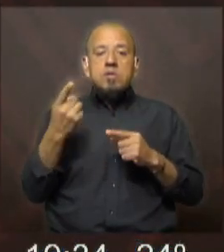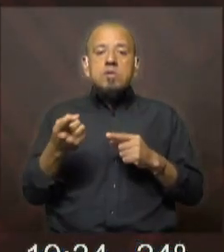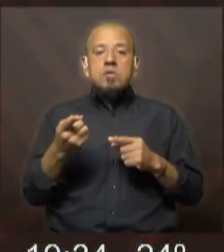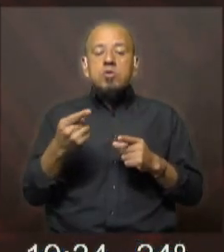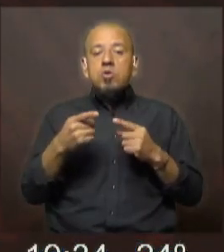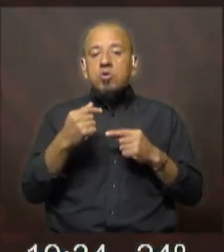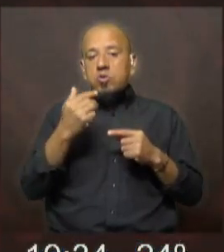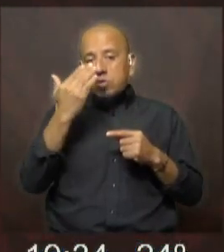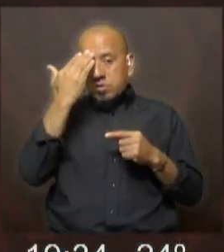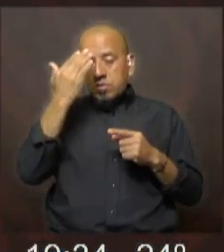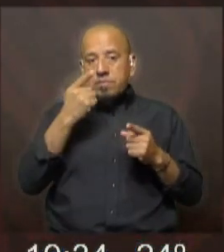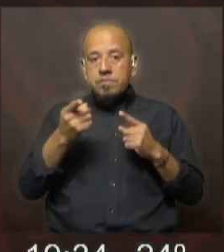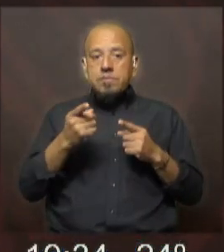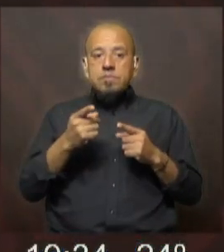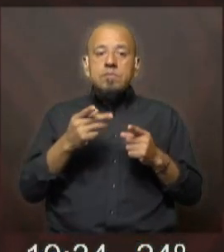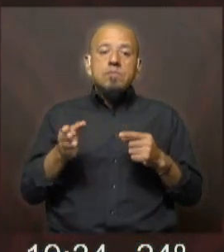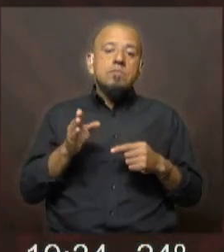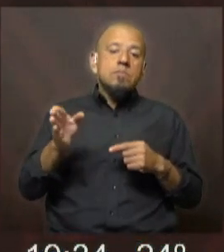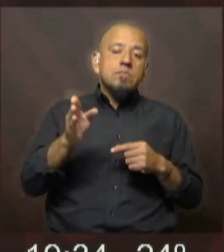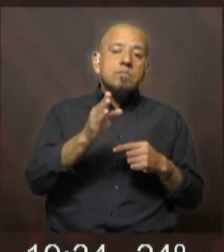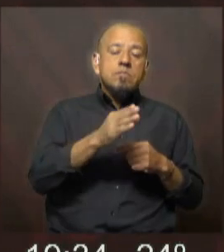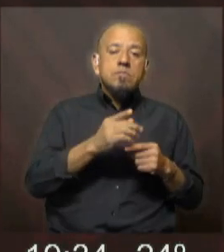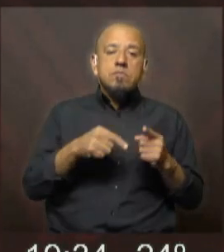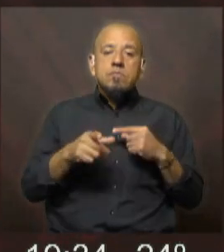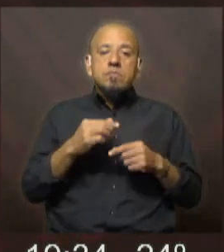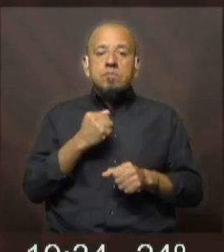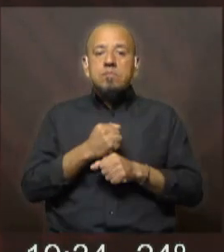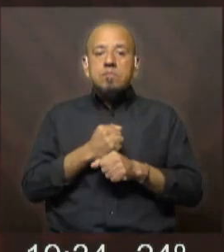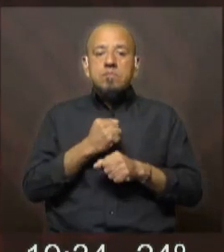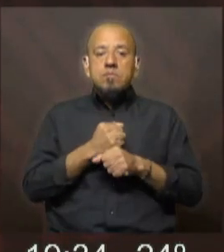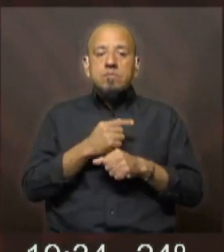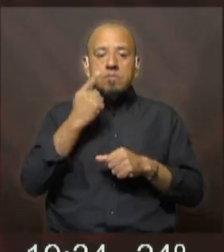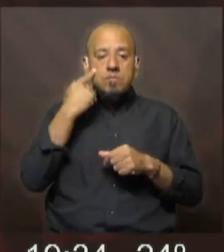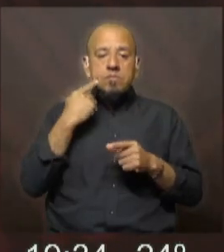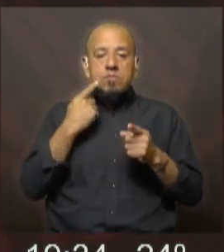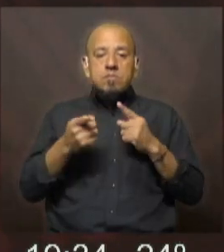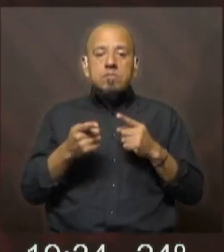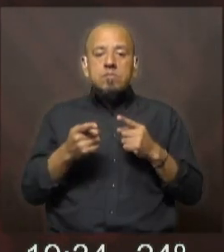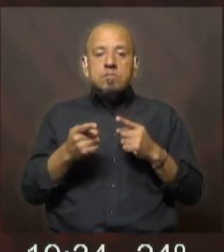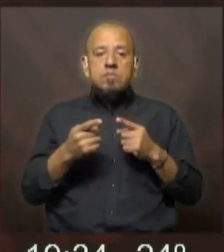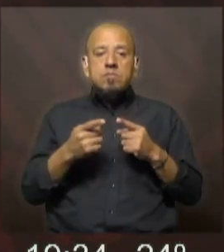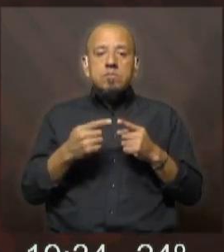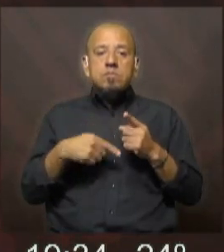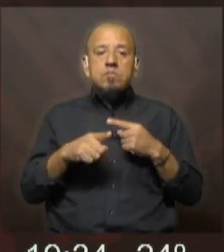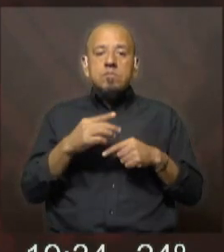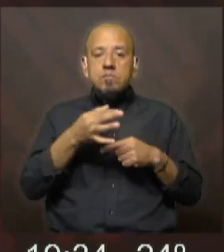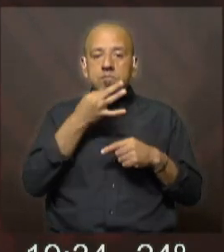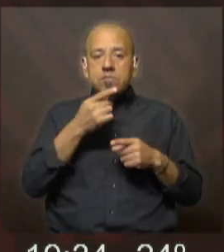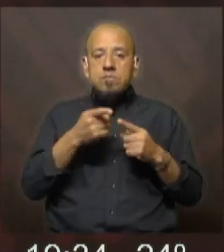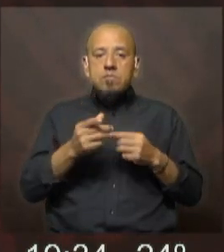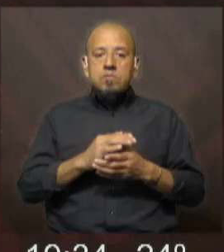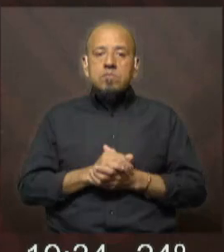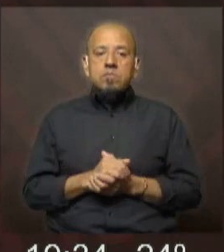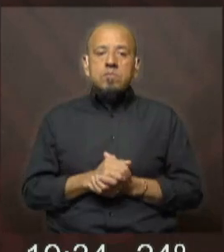seguridad ciudadana que ha recorrido y que ha trabajado en todas estas cifras en el último periodo de gobierno del Frente Amplio y esto le decía nuestro